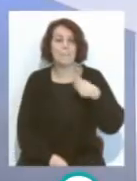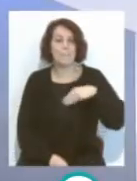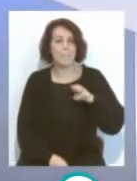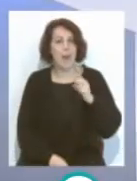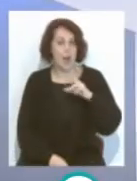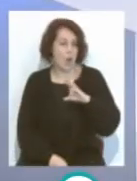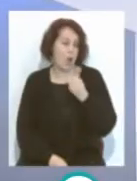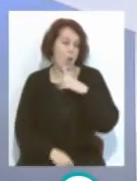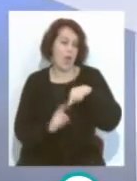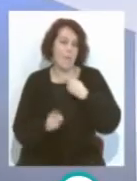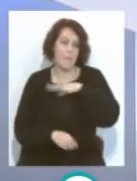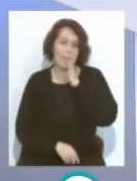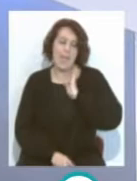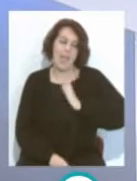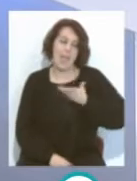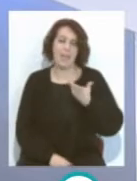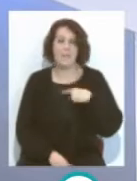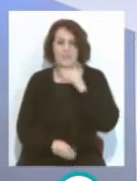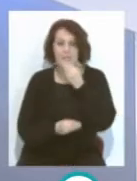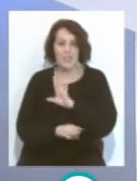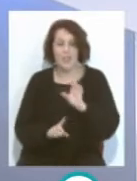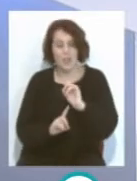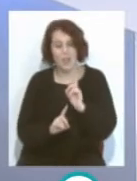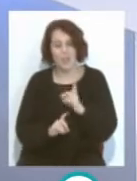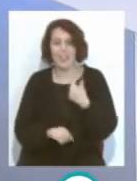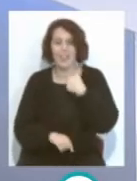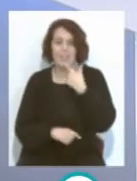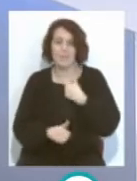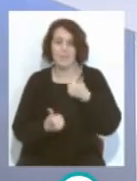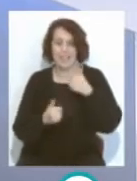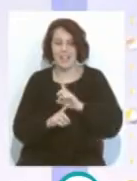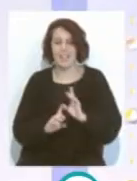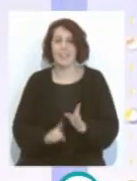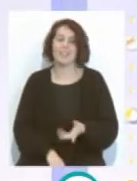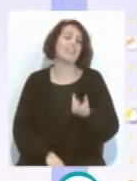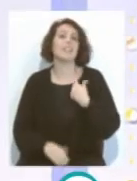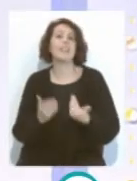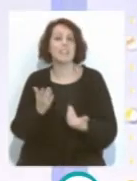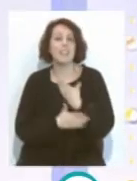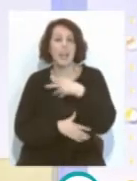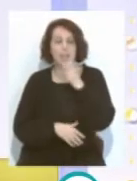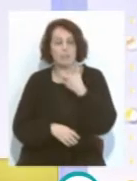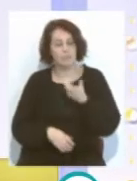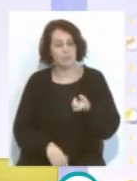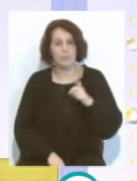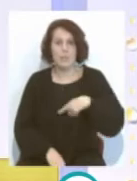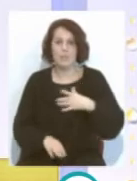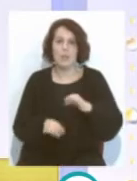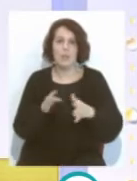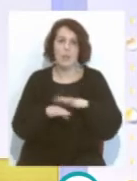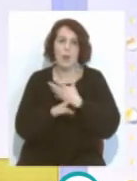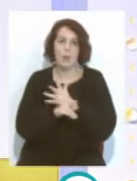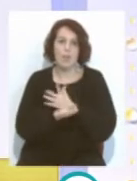A tu marido no le digo nada porque Juancito ya está bien, lo seguimos. Un día desapacible y afortunadamente para los jugadores